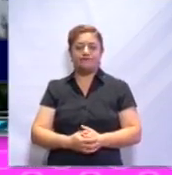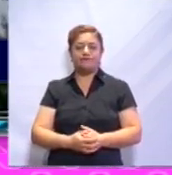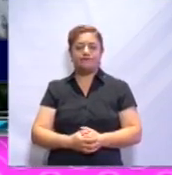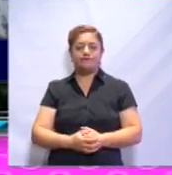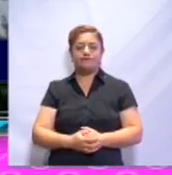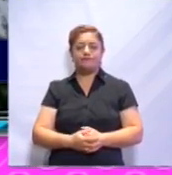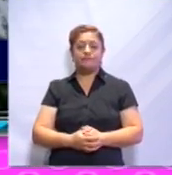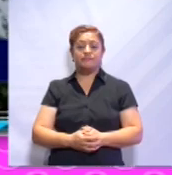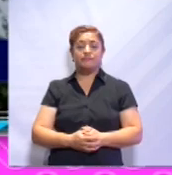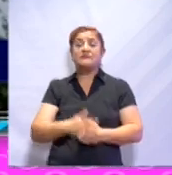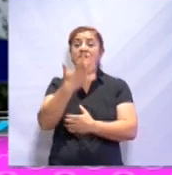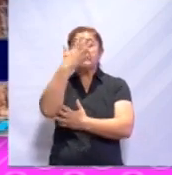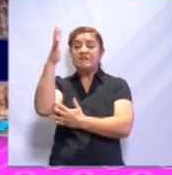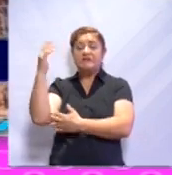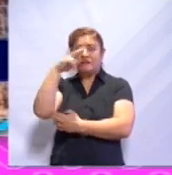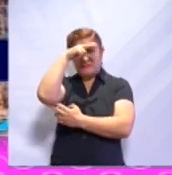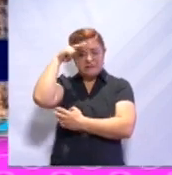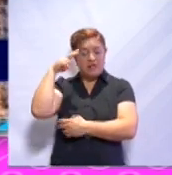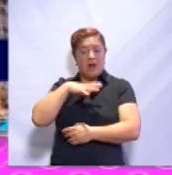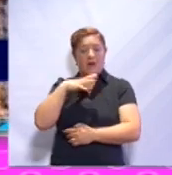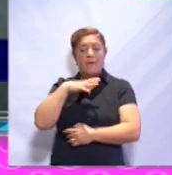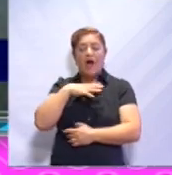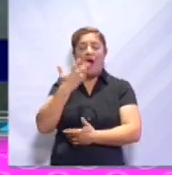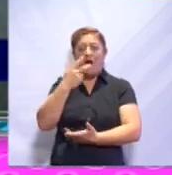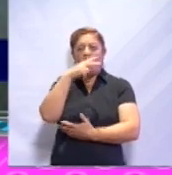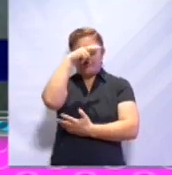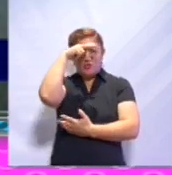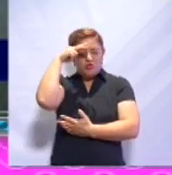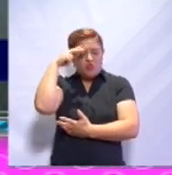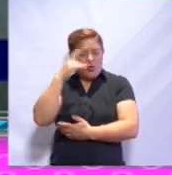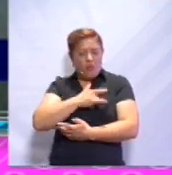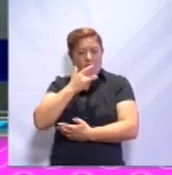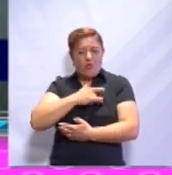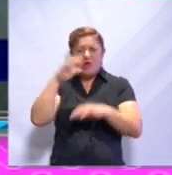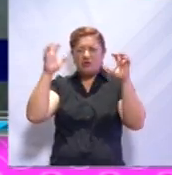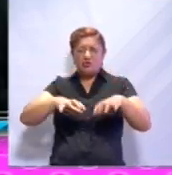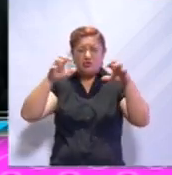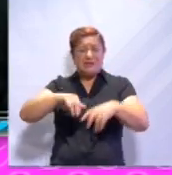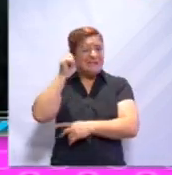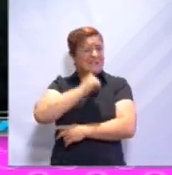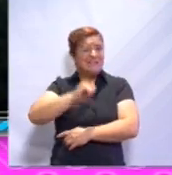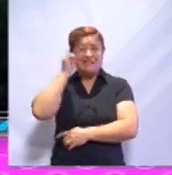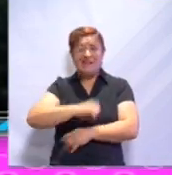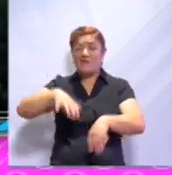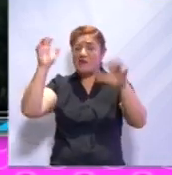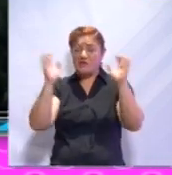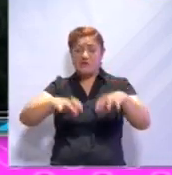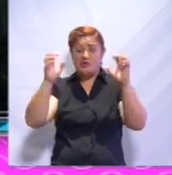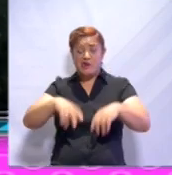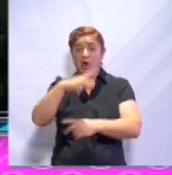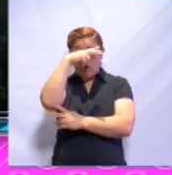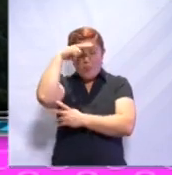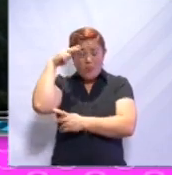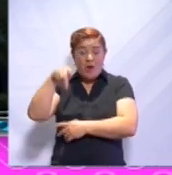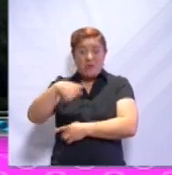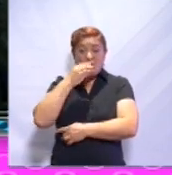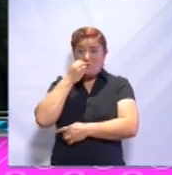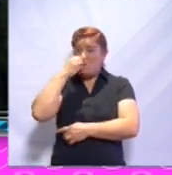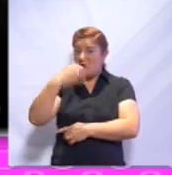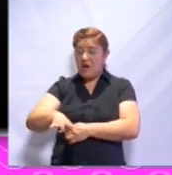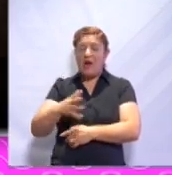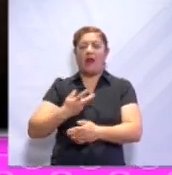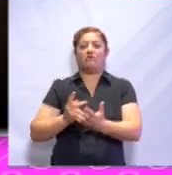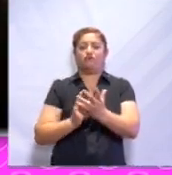La selva se desarrolla en el clima tropical con lluvias todo el año. La humedad favorece una exuberante